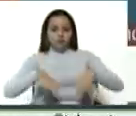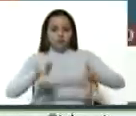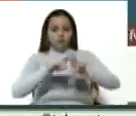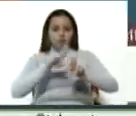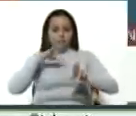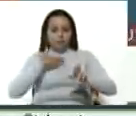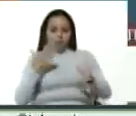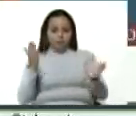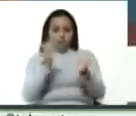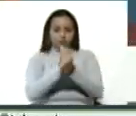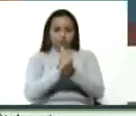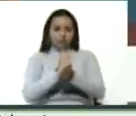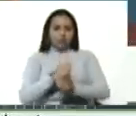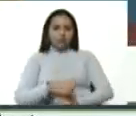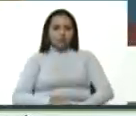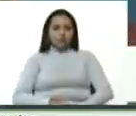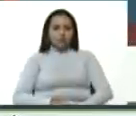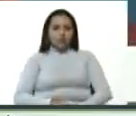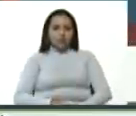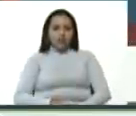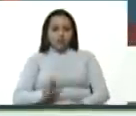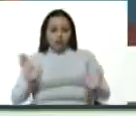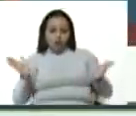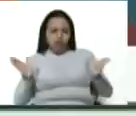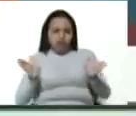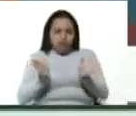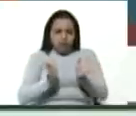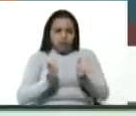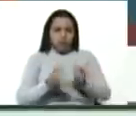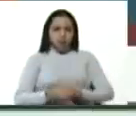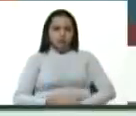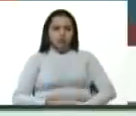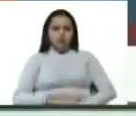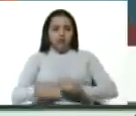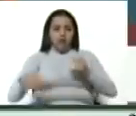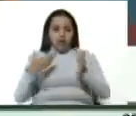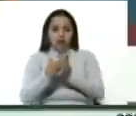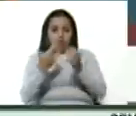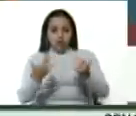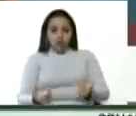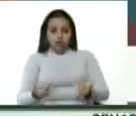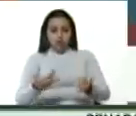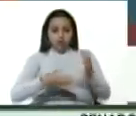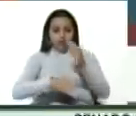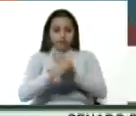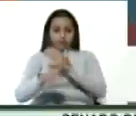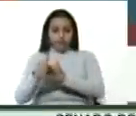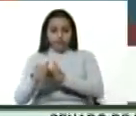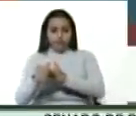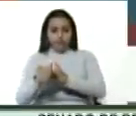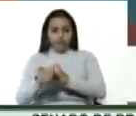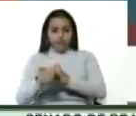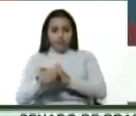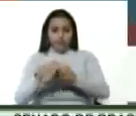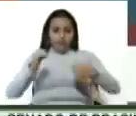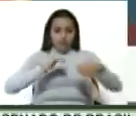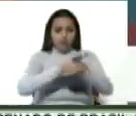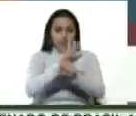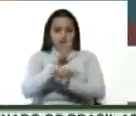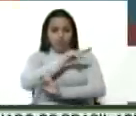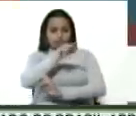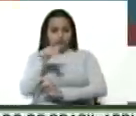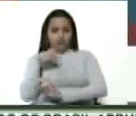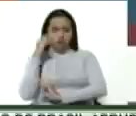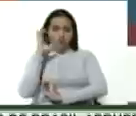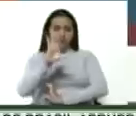Hemos logrado contener de alguna manera y hasta ahora el avance del coronavirus en nuestro país.